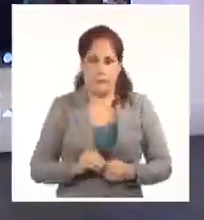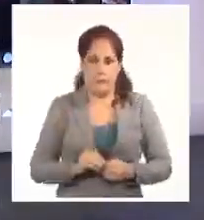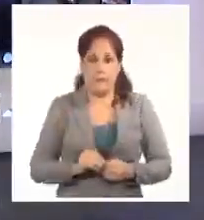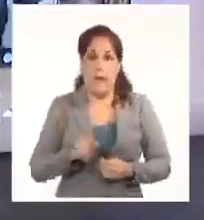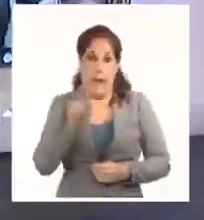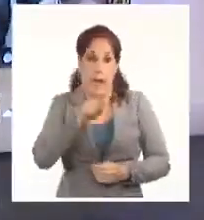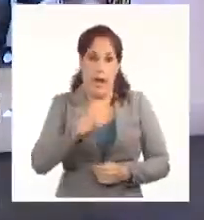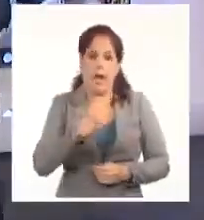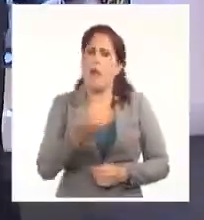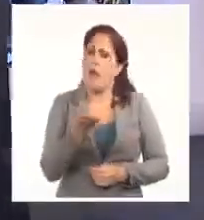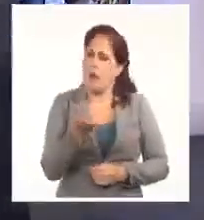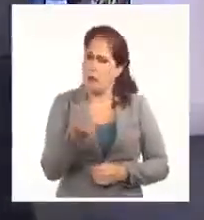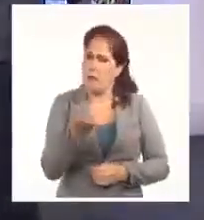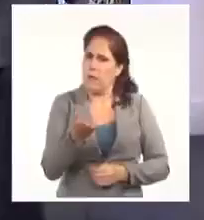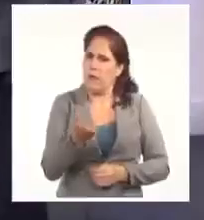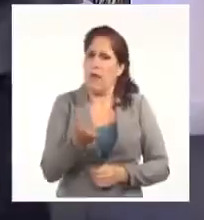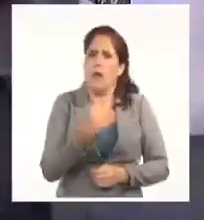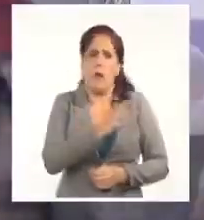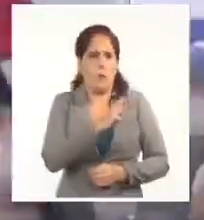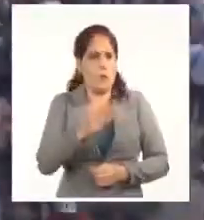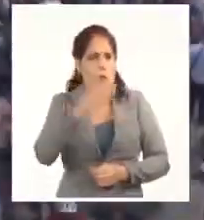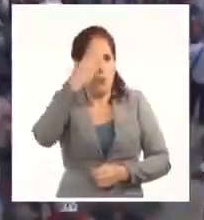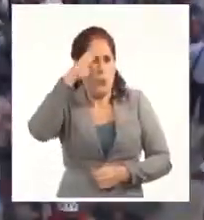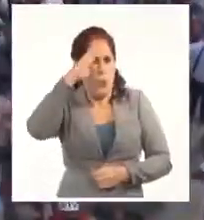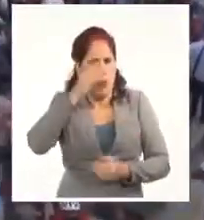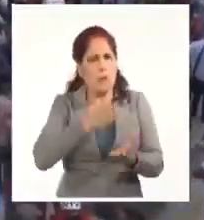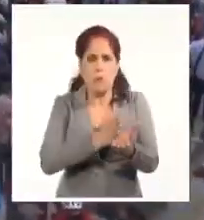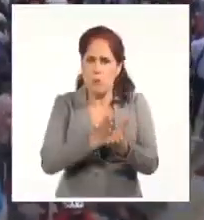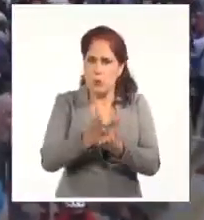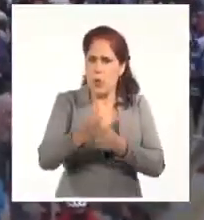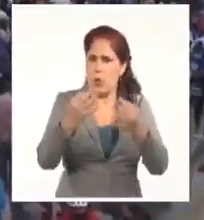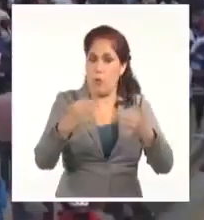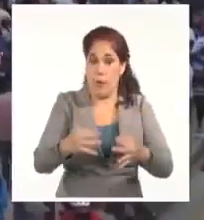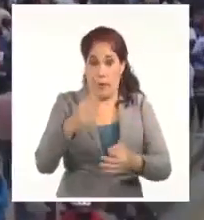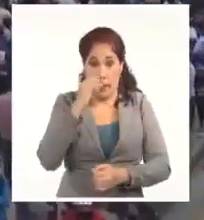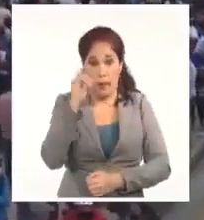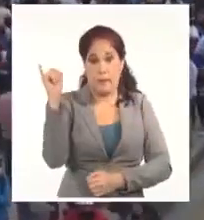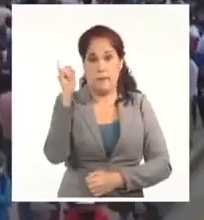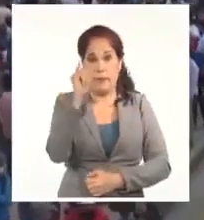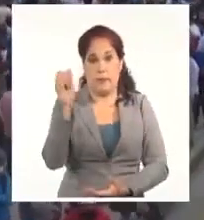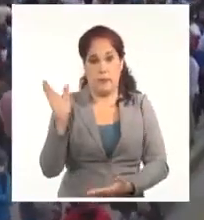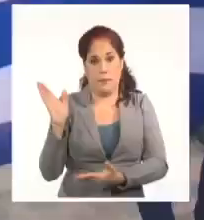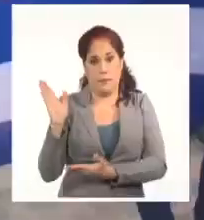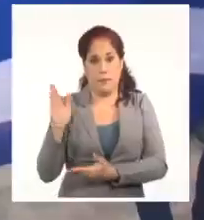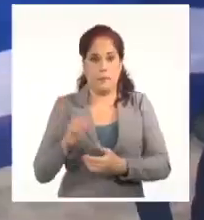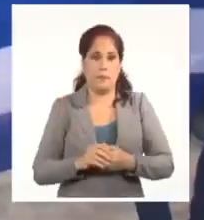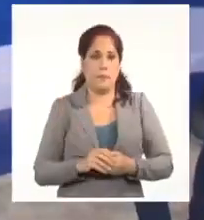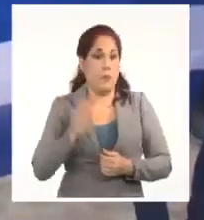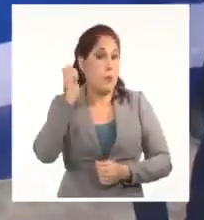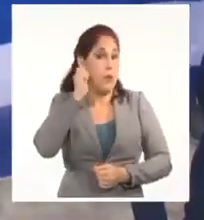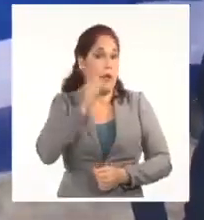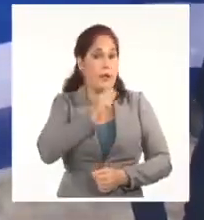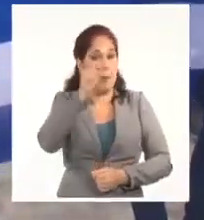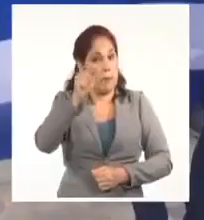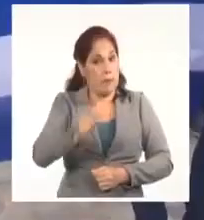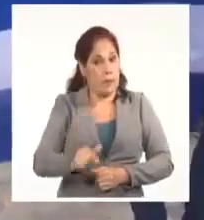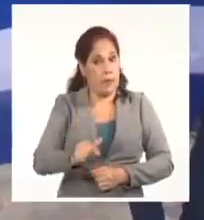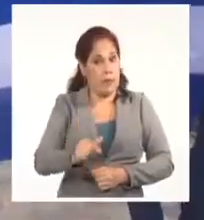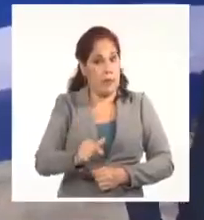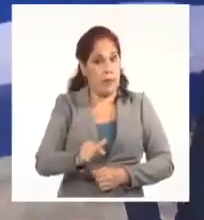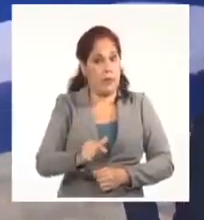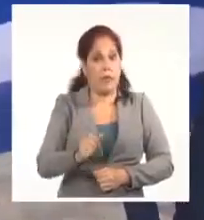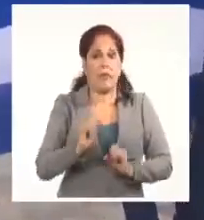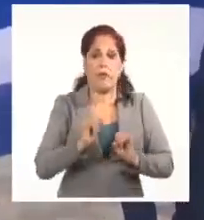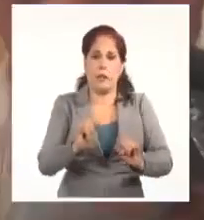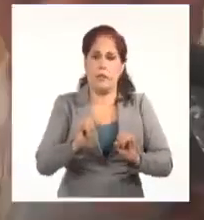manifestando su respaldo a la revolución cubana. Estas son imágenes que corresponden al reporte de la colega Jeter Parmero y creo que